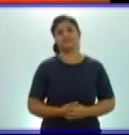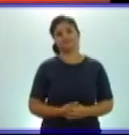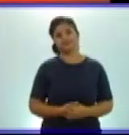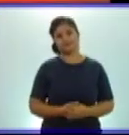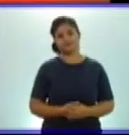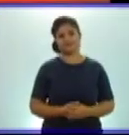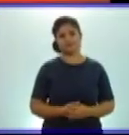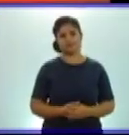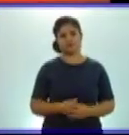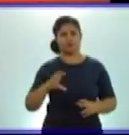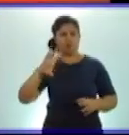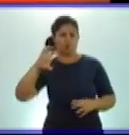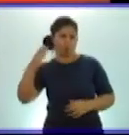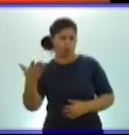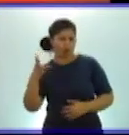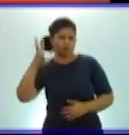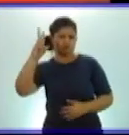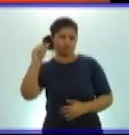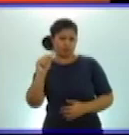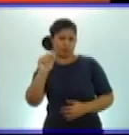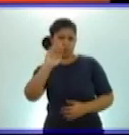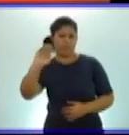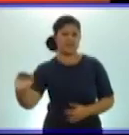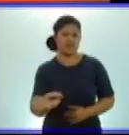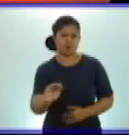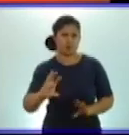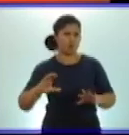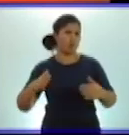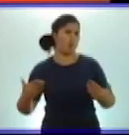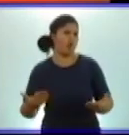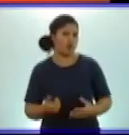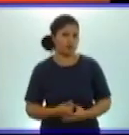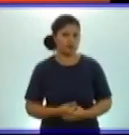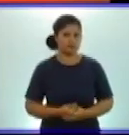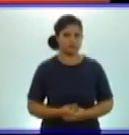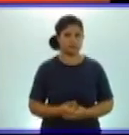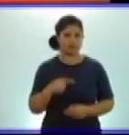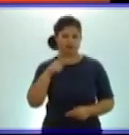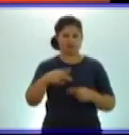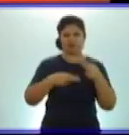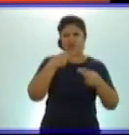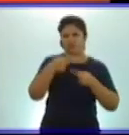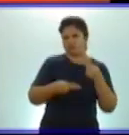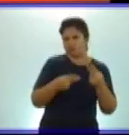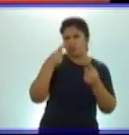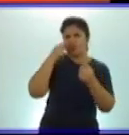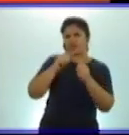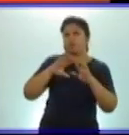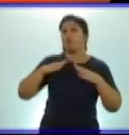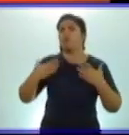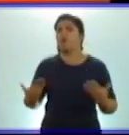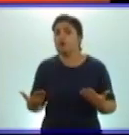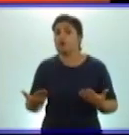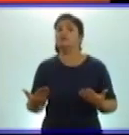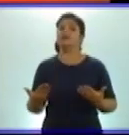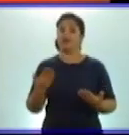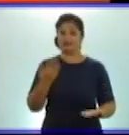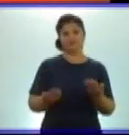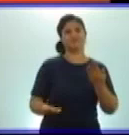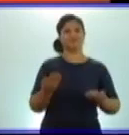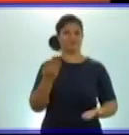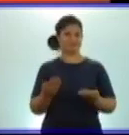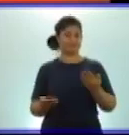número menor. ¿Qué estamos haciendo aquí? Estamos comparando. Recuerden, para